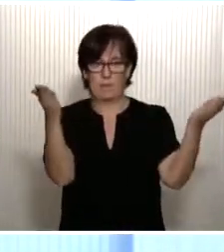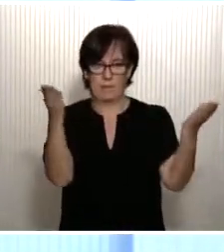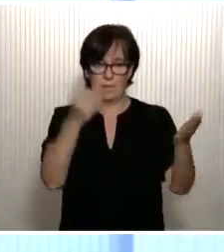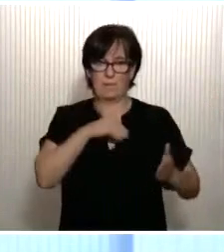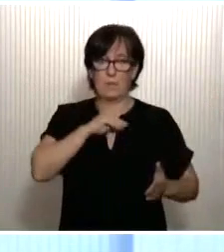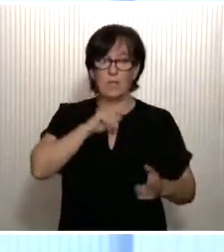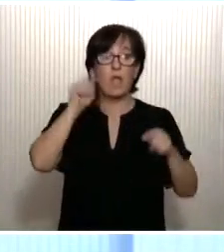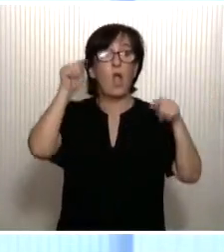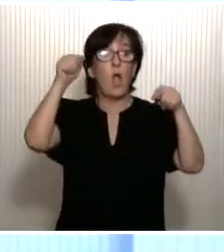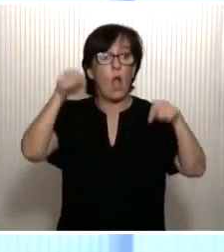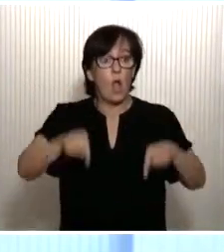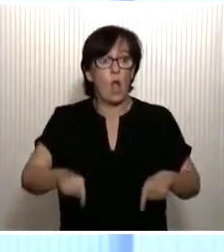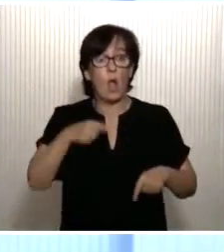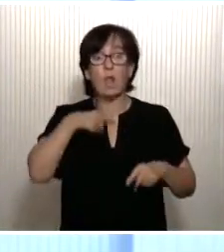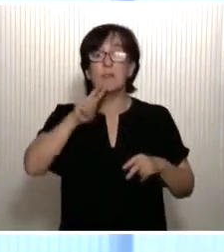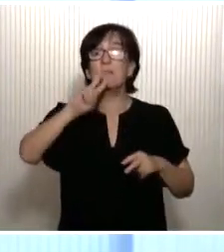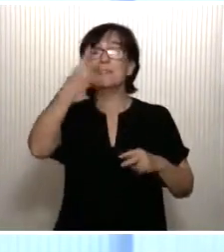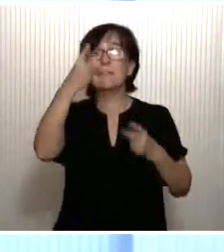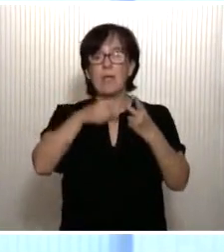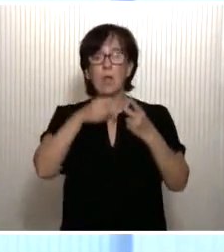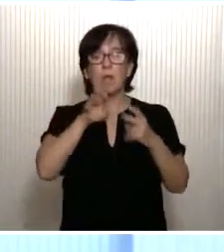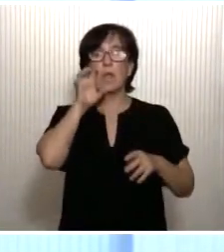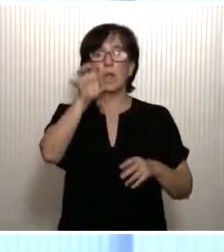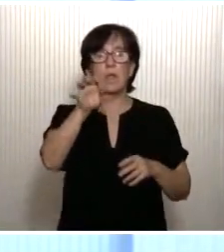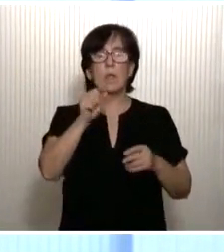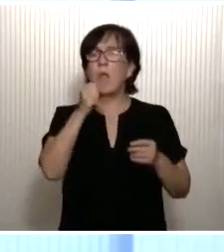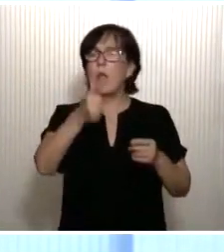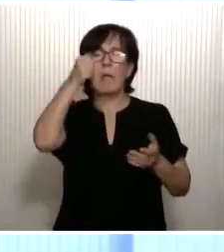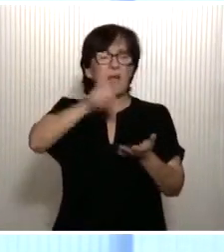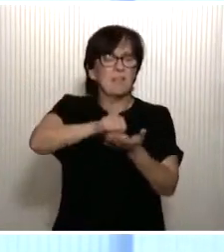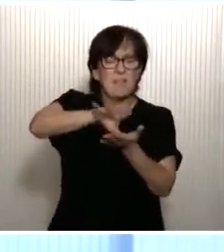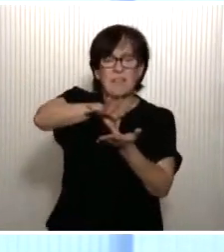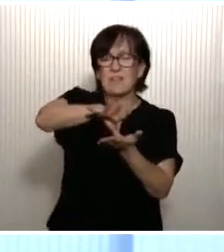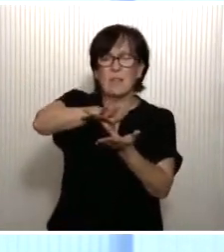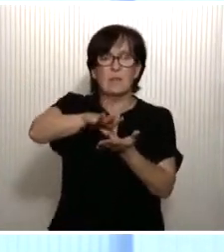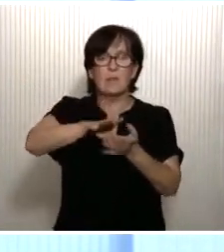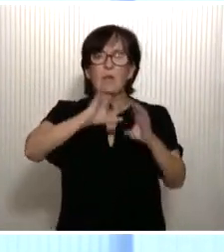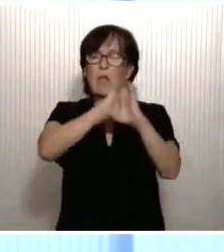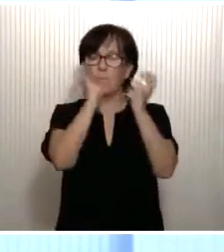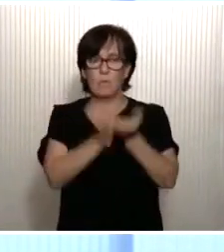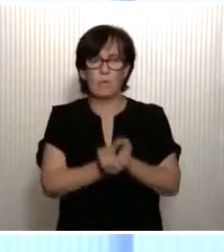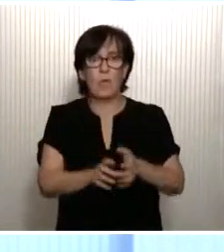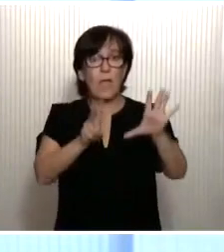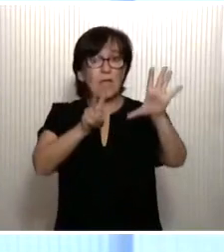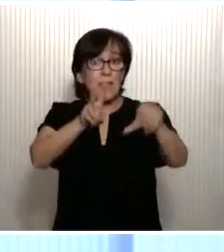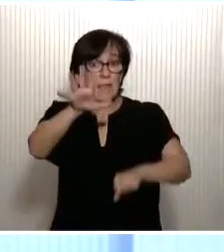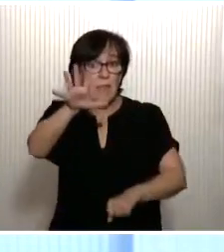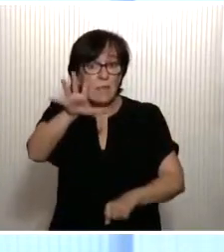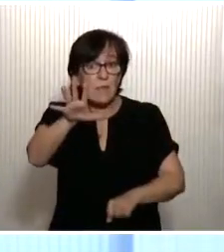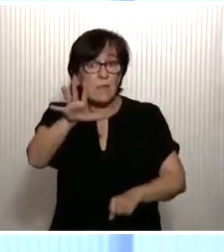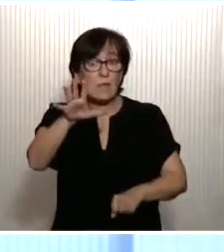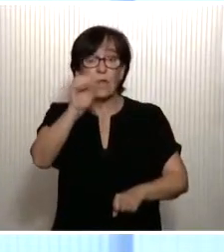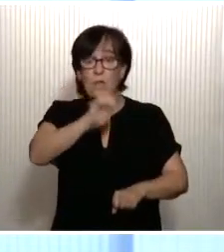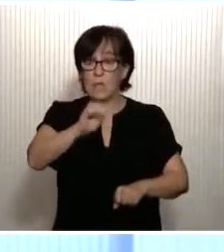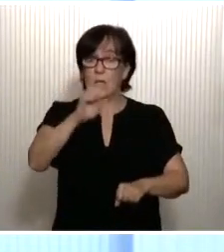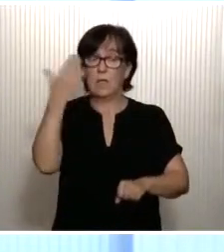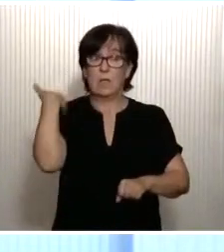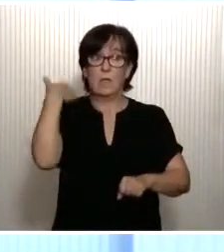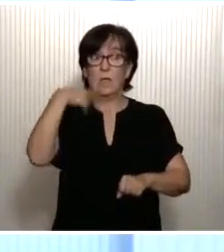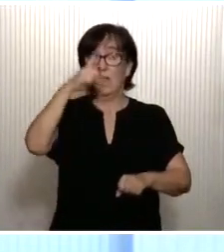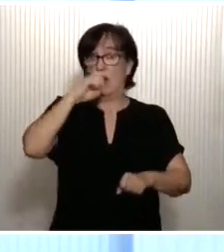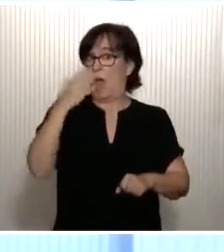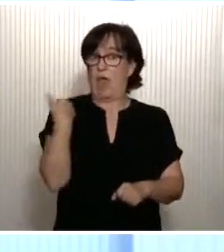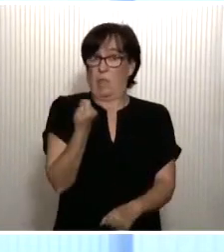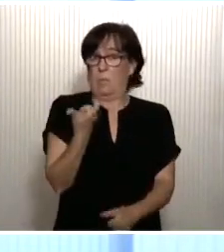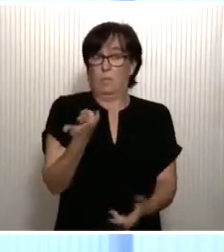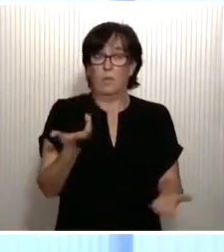Y hoy somos el segundo país más descentralizado del mundo. En 1975, recordémoslo porque fue antes de ayer,